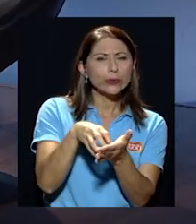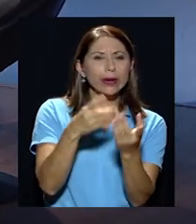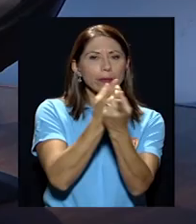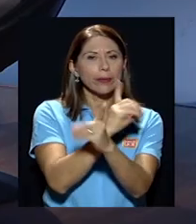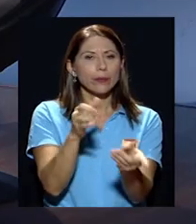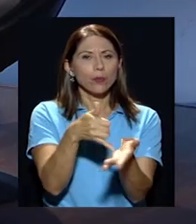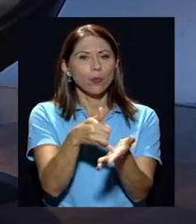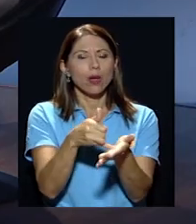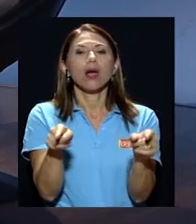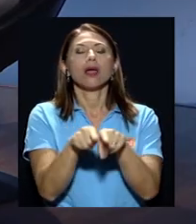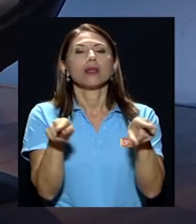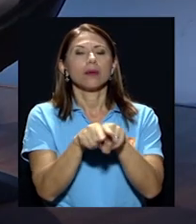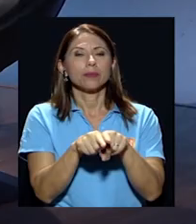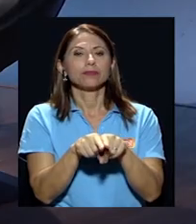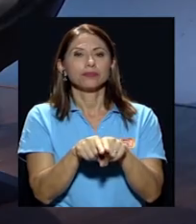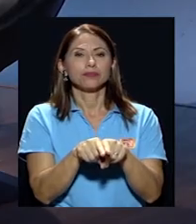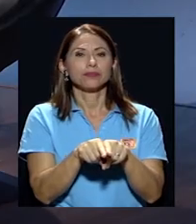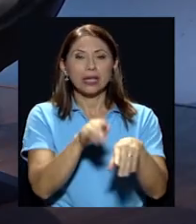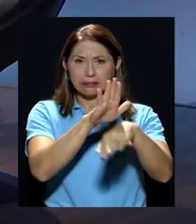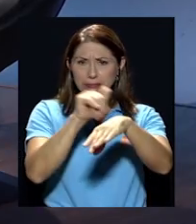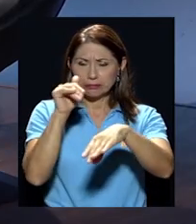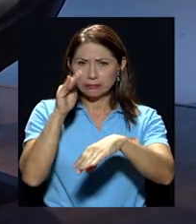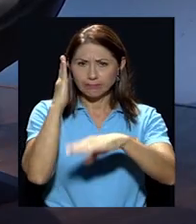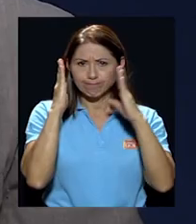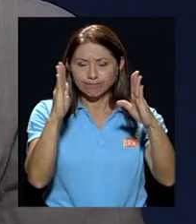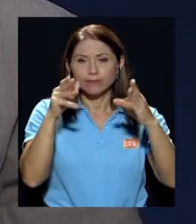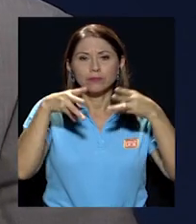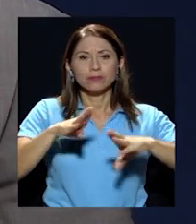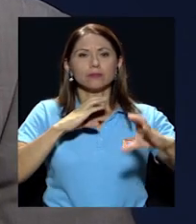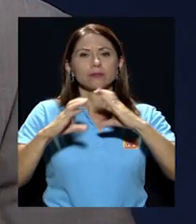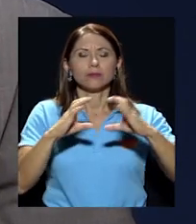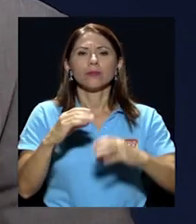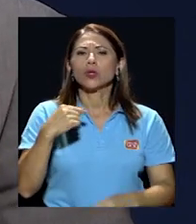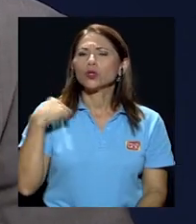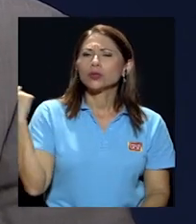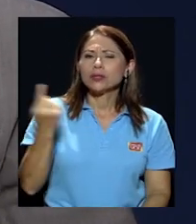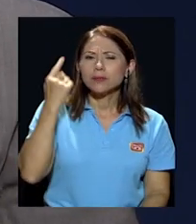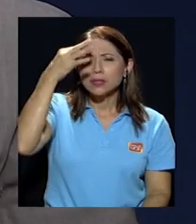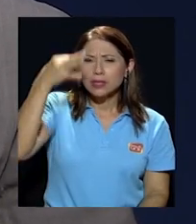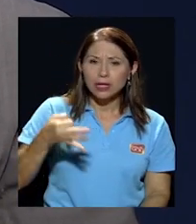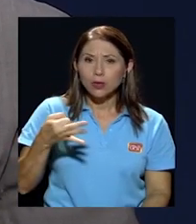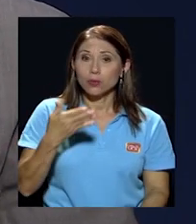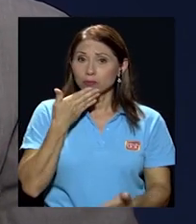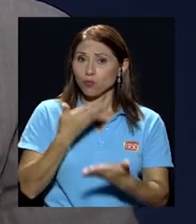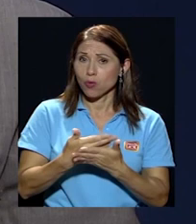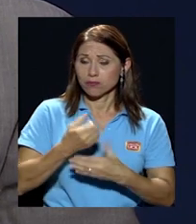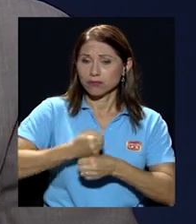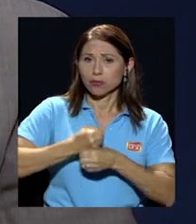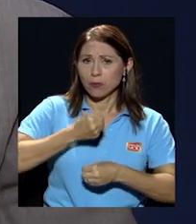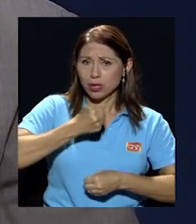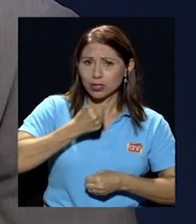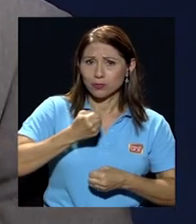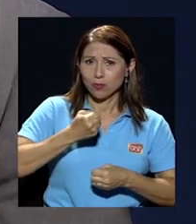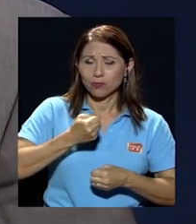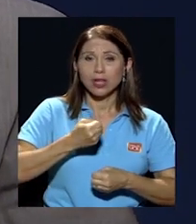una que también hace un llamado de atención a los medios de comunicación yo siempre he creído en el buen periodismo don Oscar y además respeto